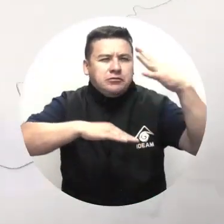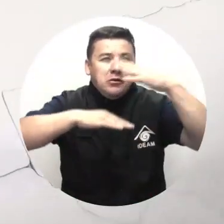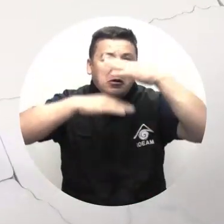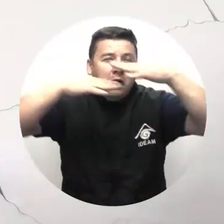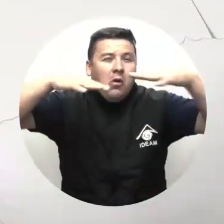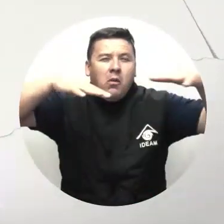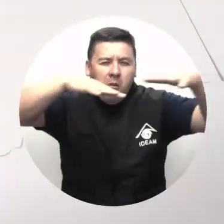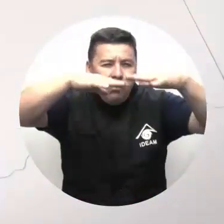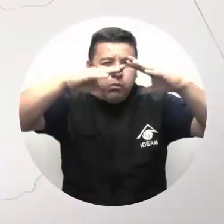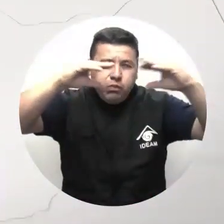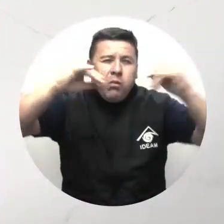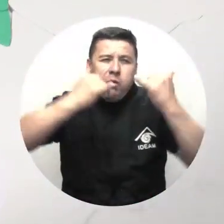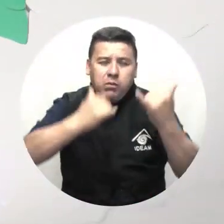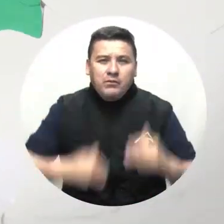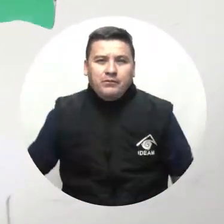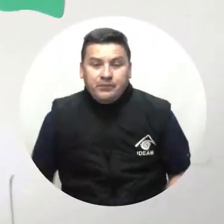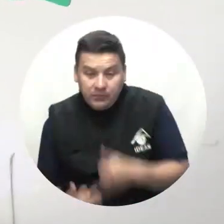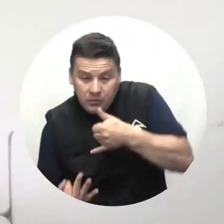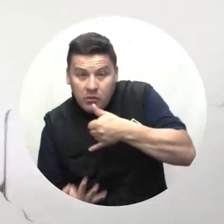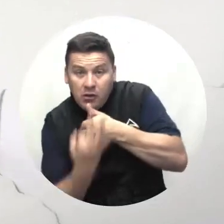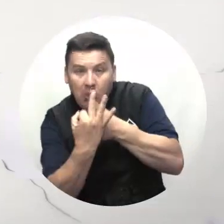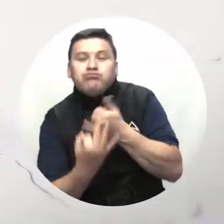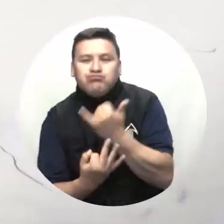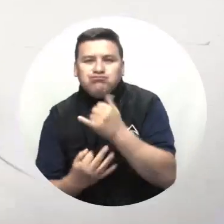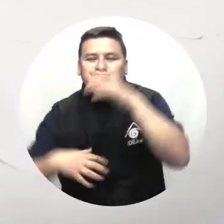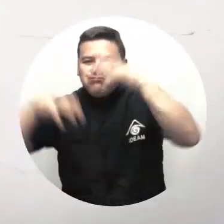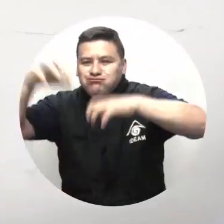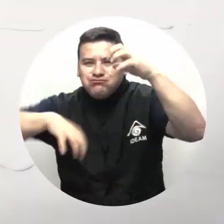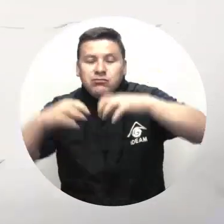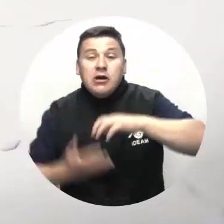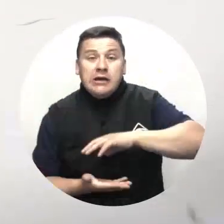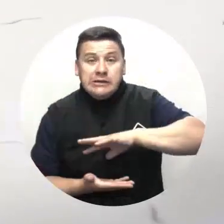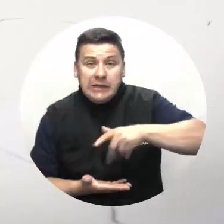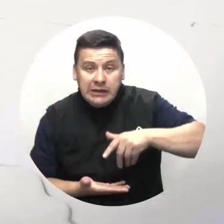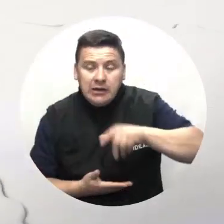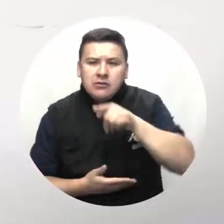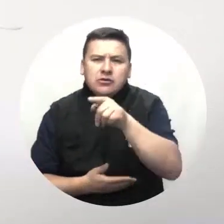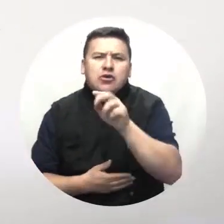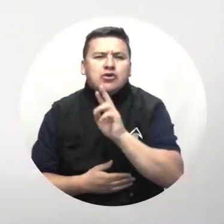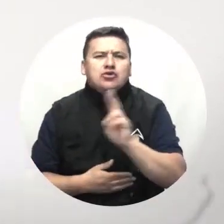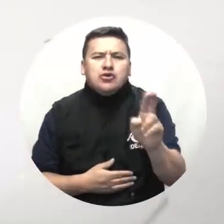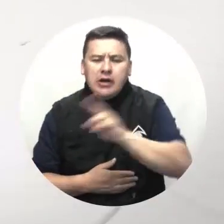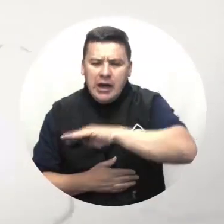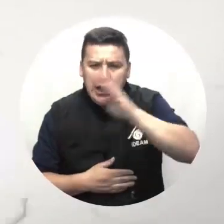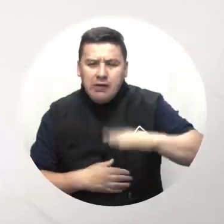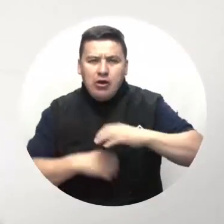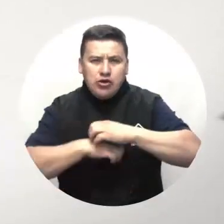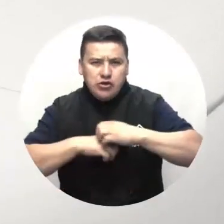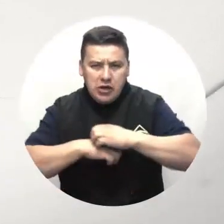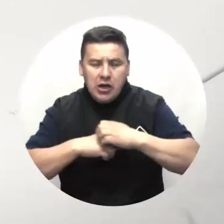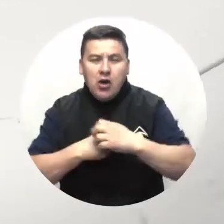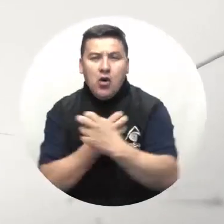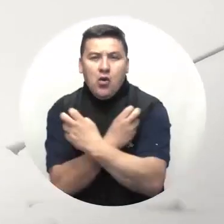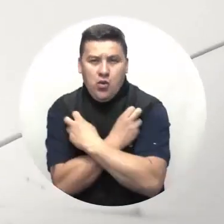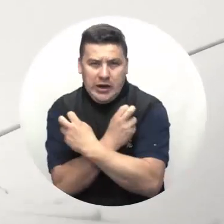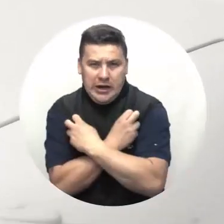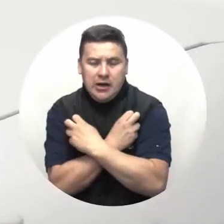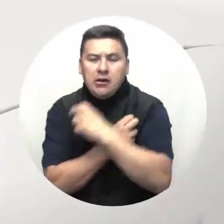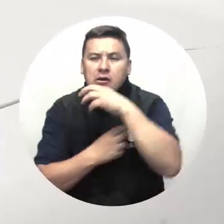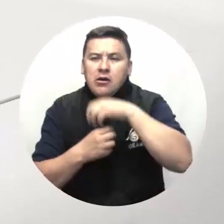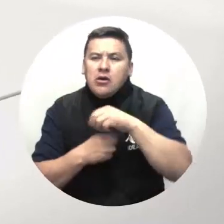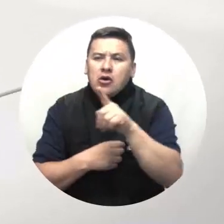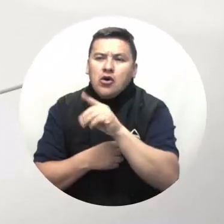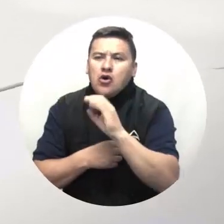mayormente nublados Sobre la zona andina tenemos lluvias sobre Santander y lloviznas en el sur de Antioquia, Tolima, Huila